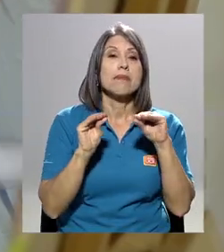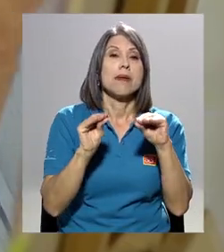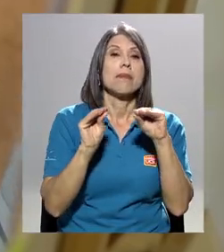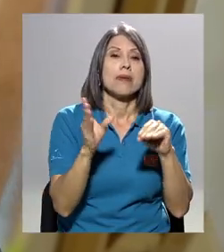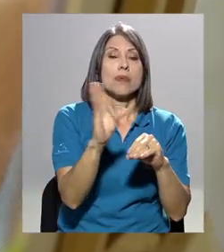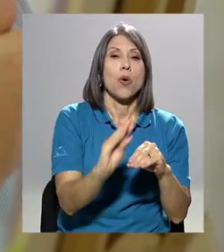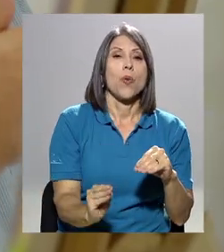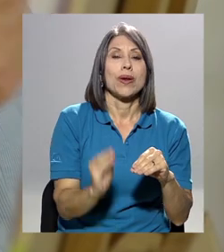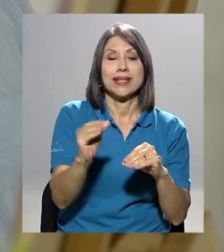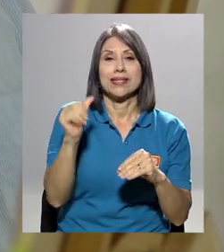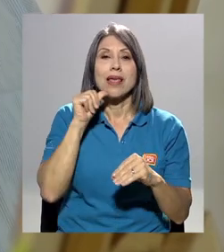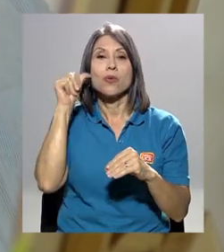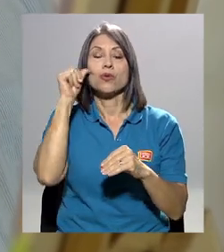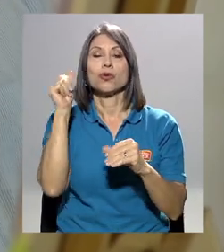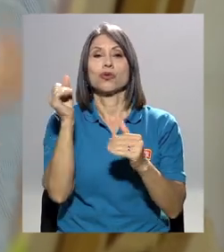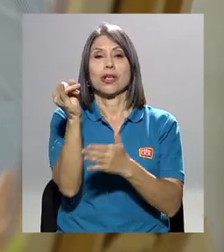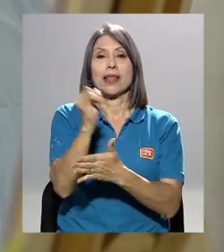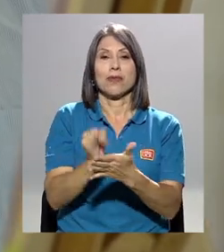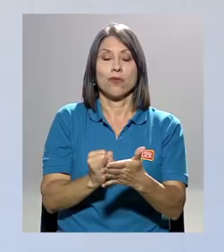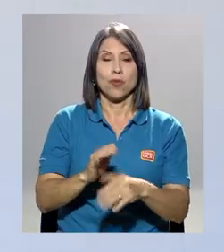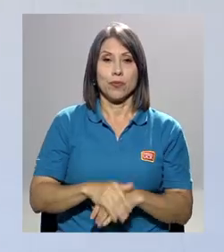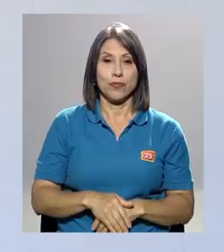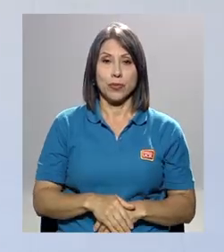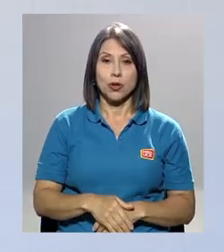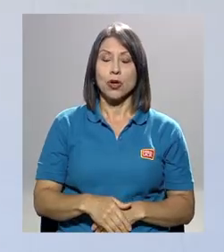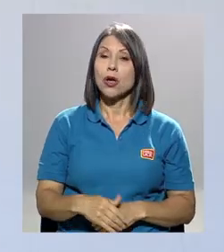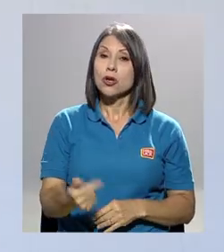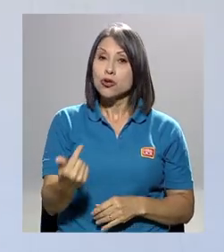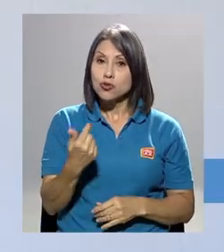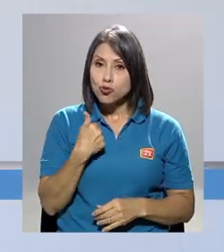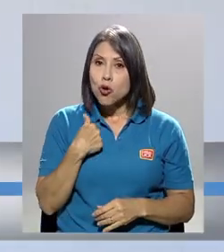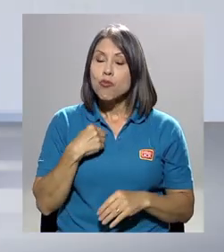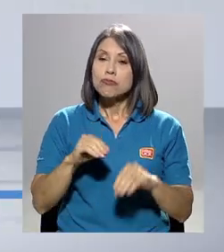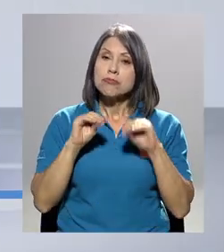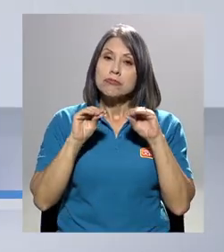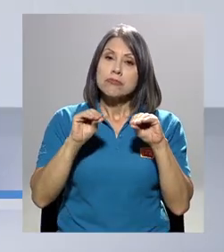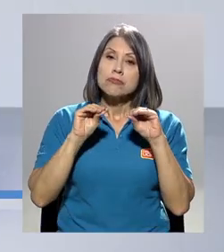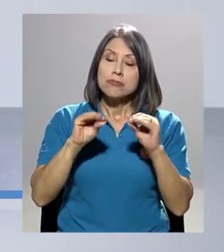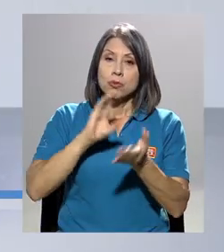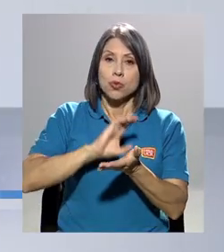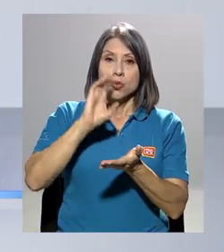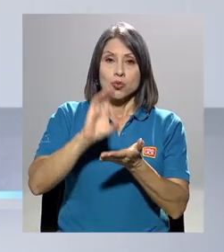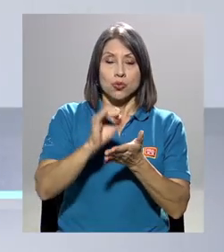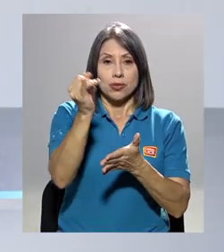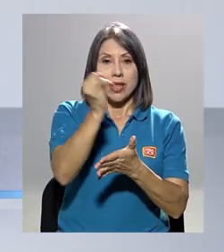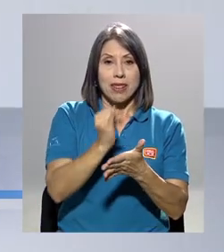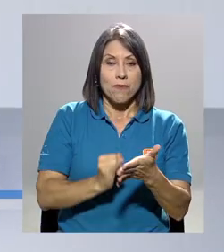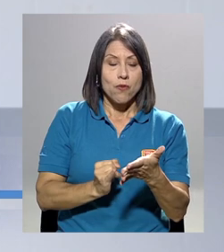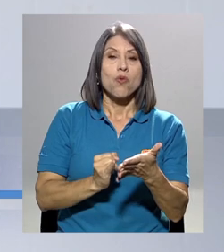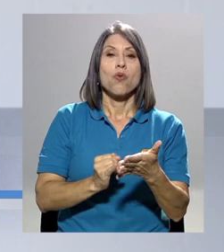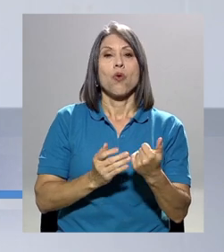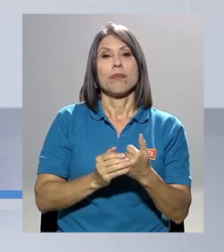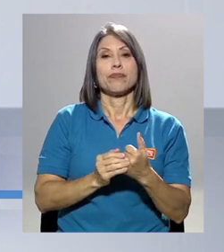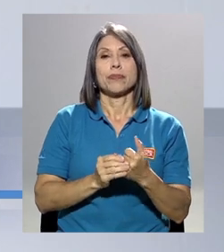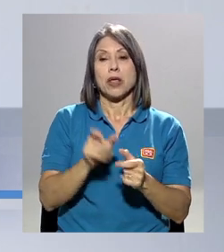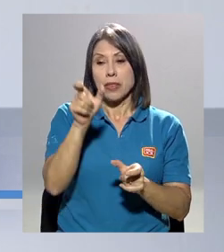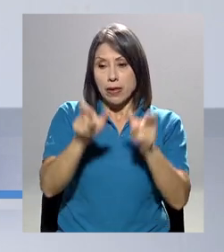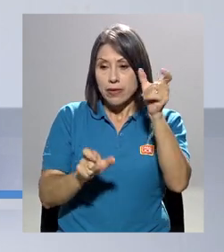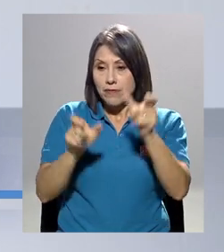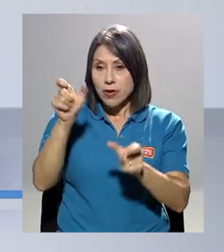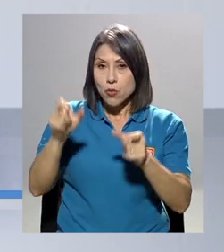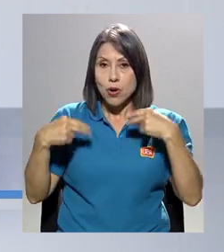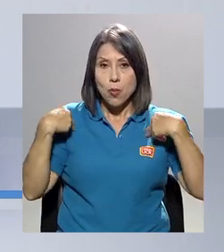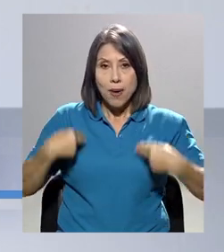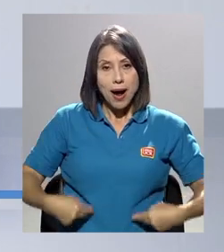adultos en dibujo. Yo he dado cursos de dibujo, de figura humana, de